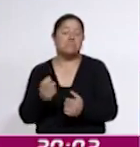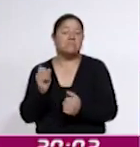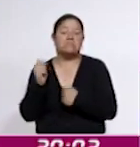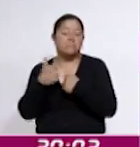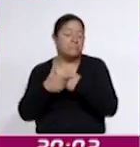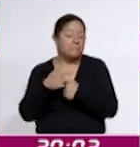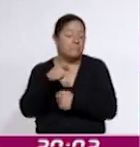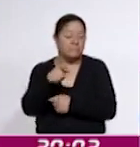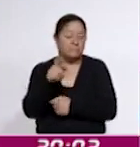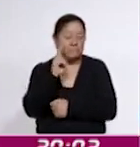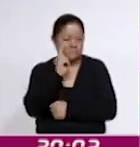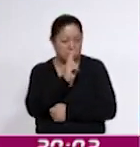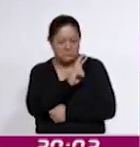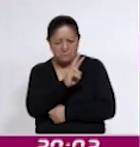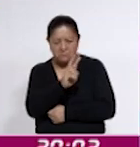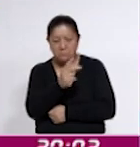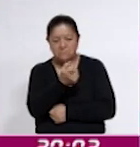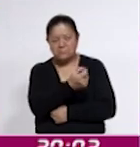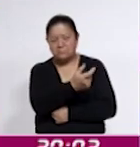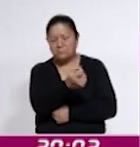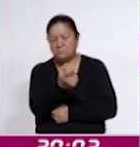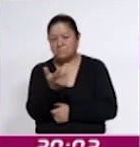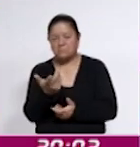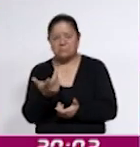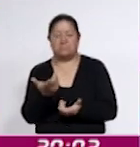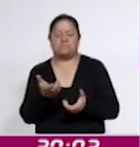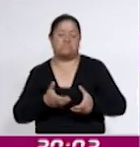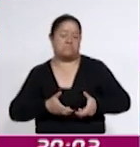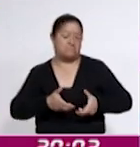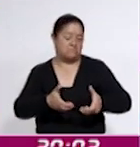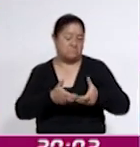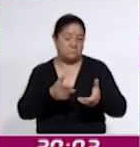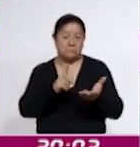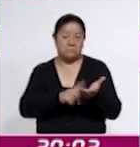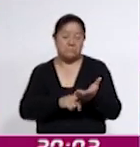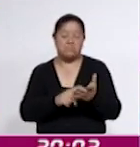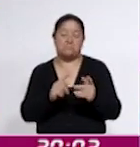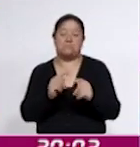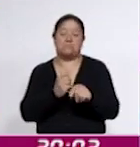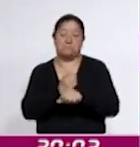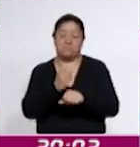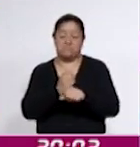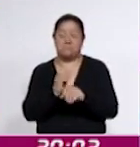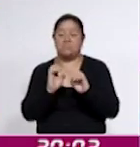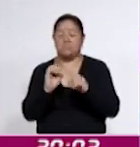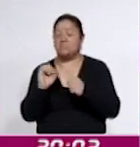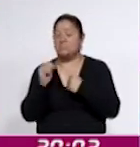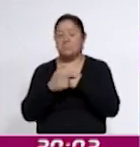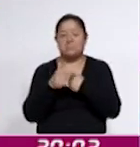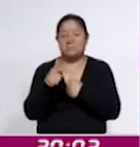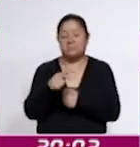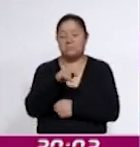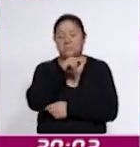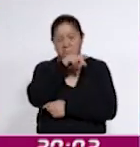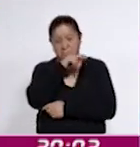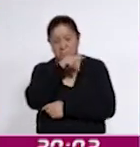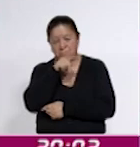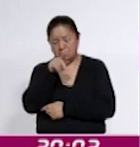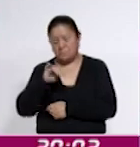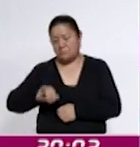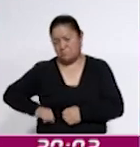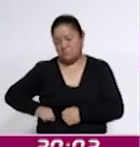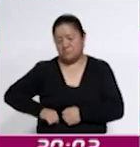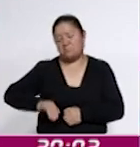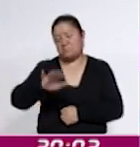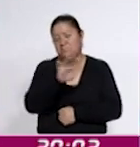acontezca que usted observe en alguna de las vialidades de nuestra entidad o alguna situación preocupante de interés